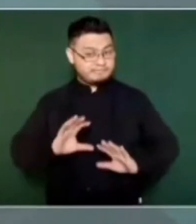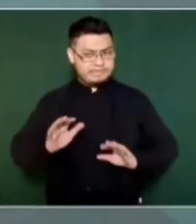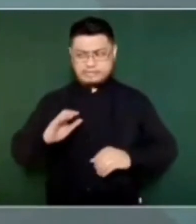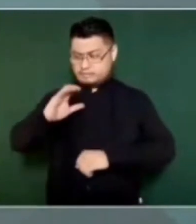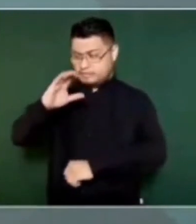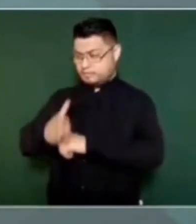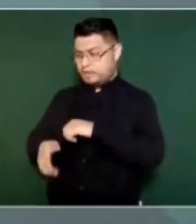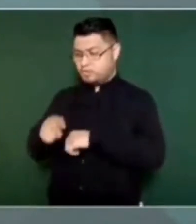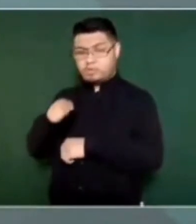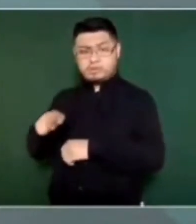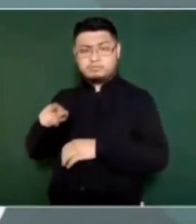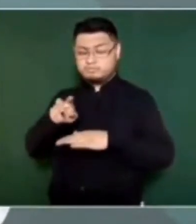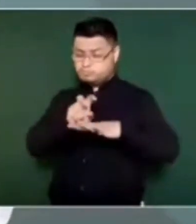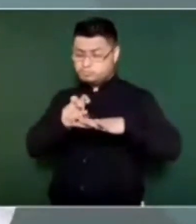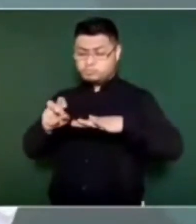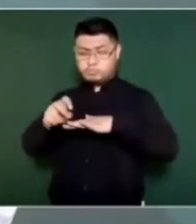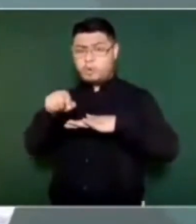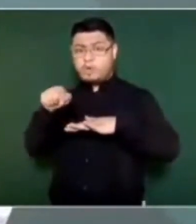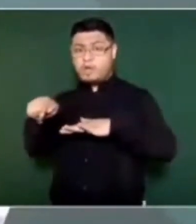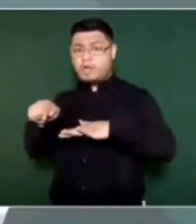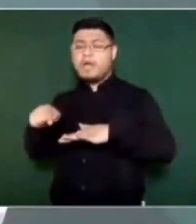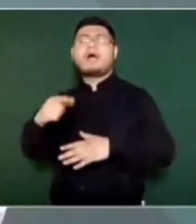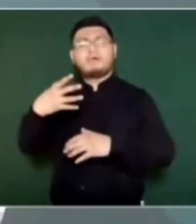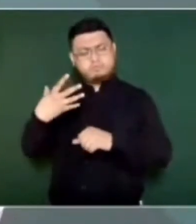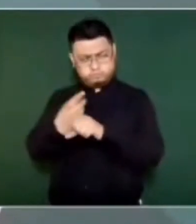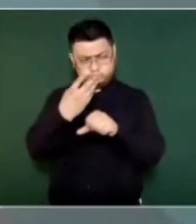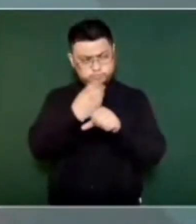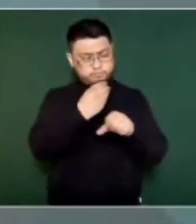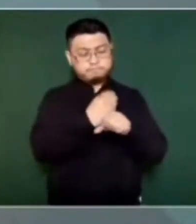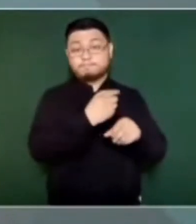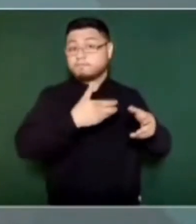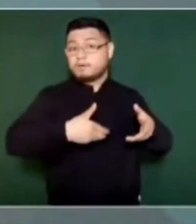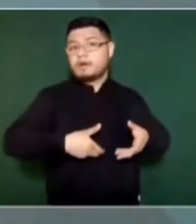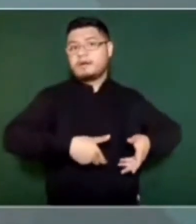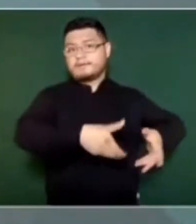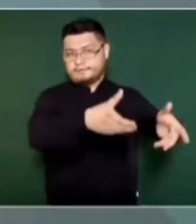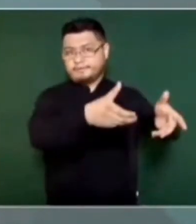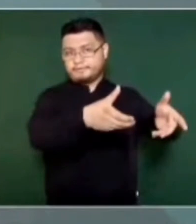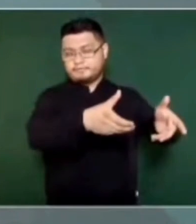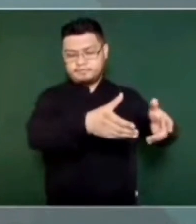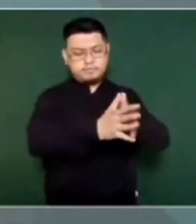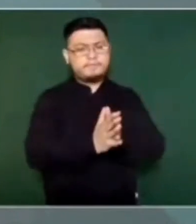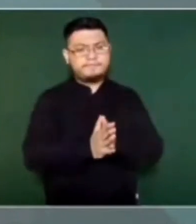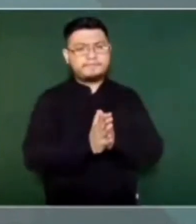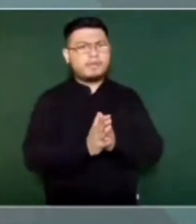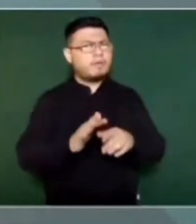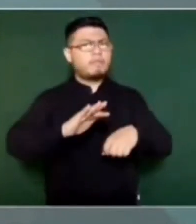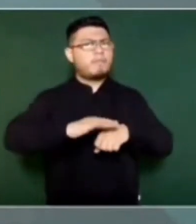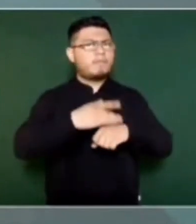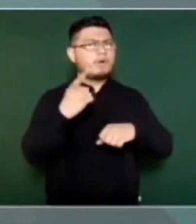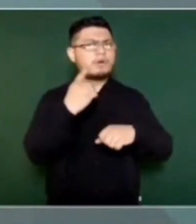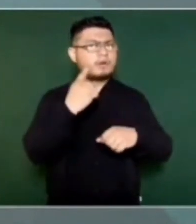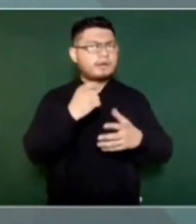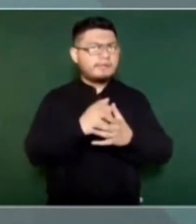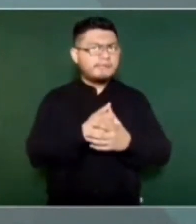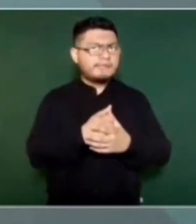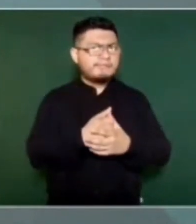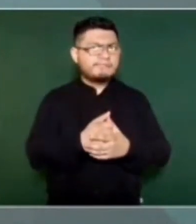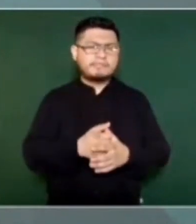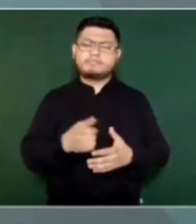porque se trajeron